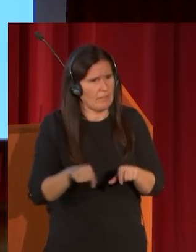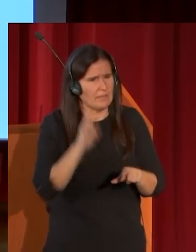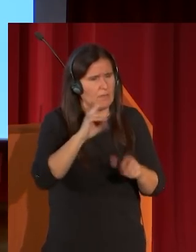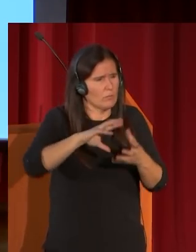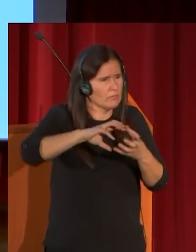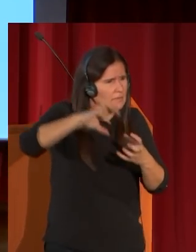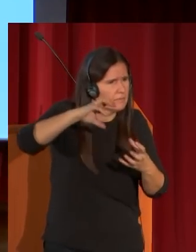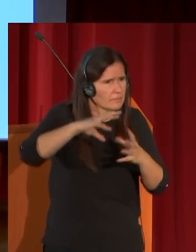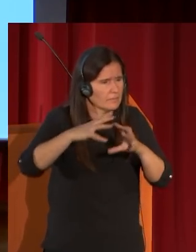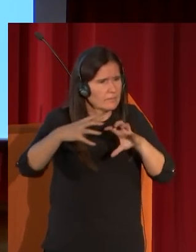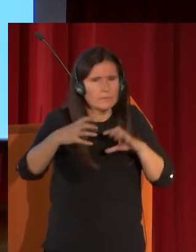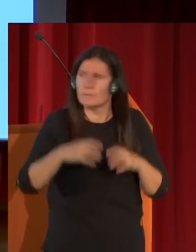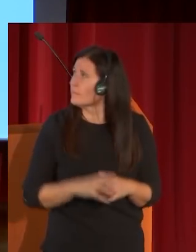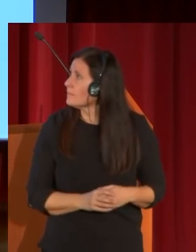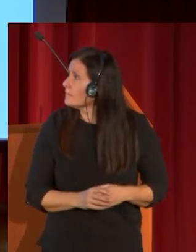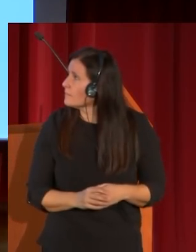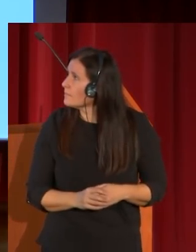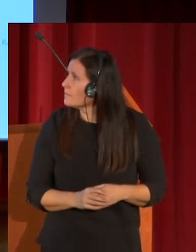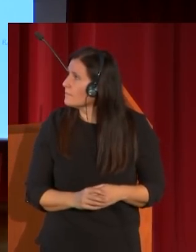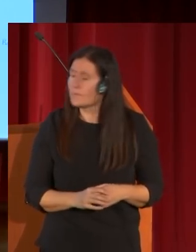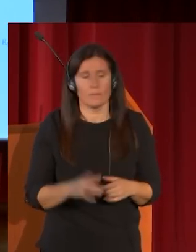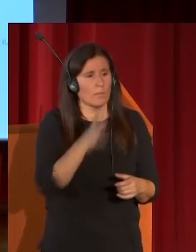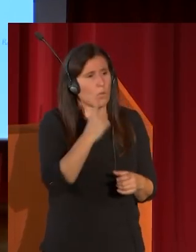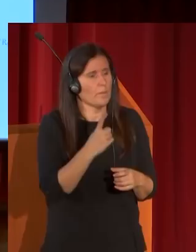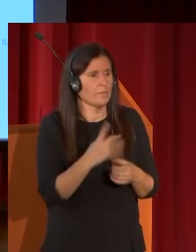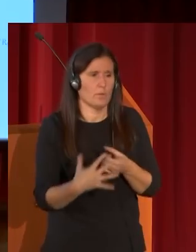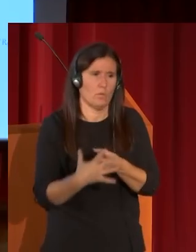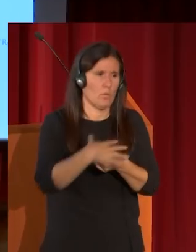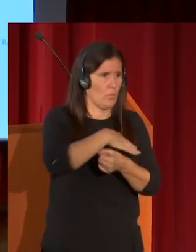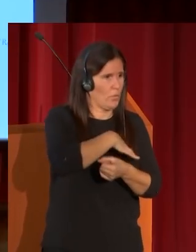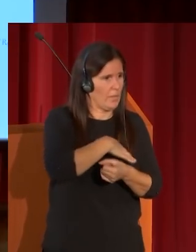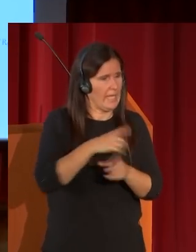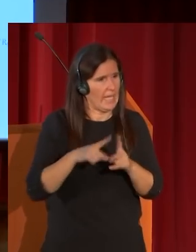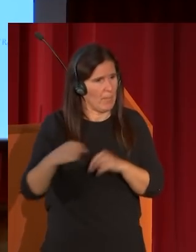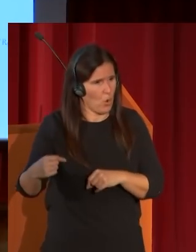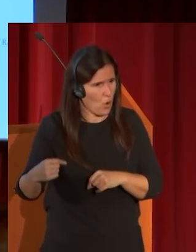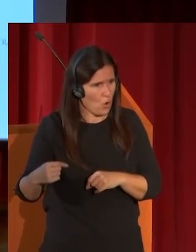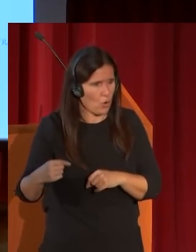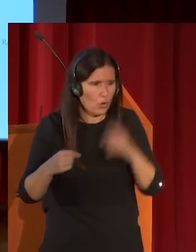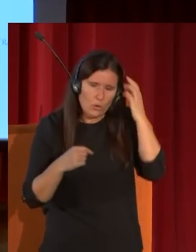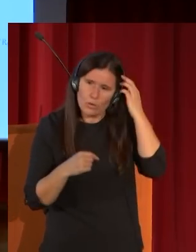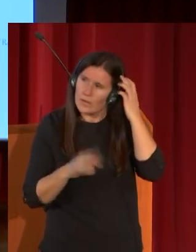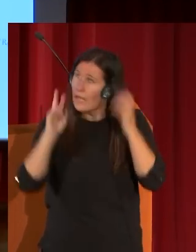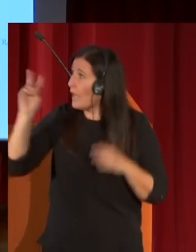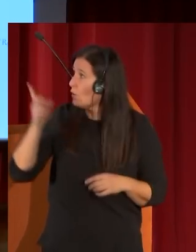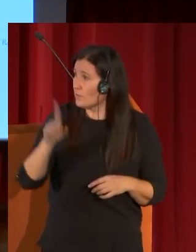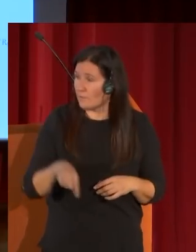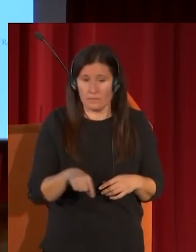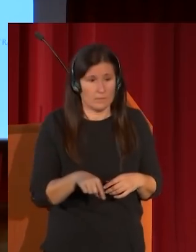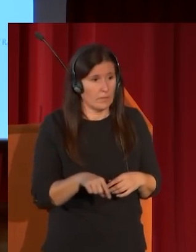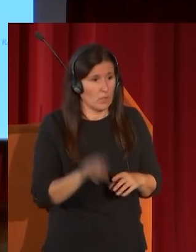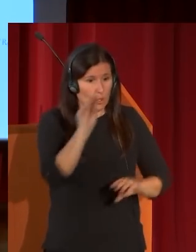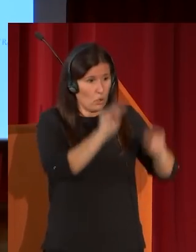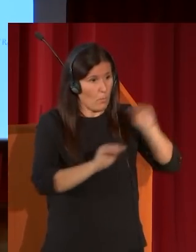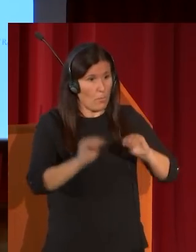se puede ver como consecuencia de la influencia japonesa aquí la vemos también lo que les decía de cómo la